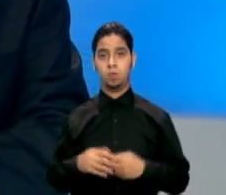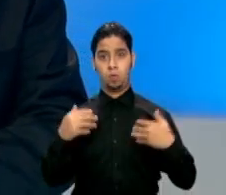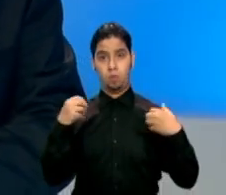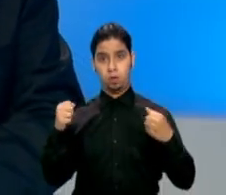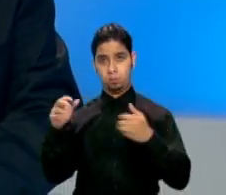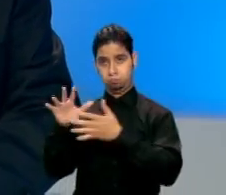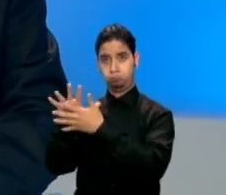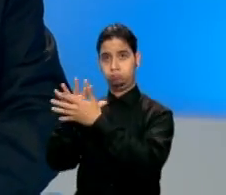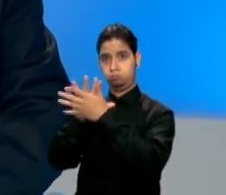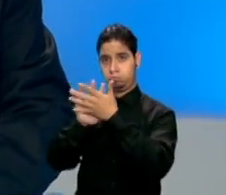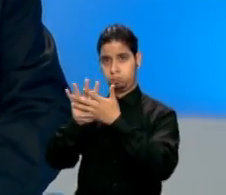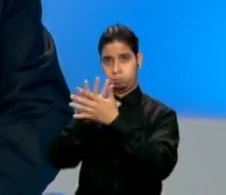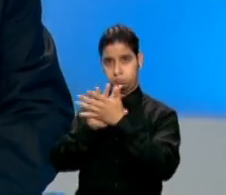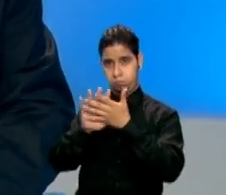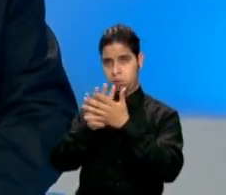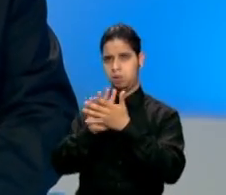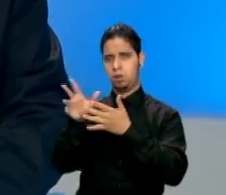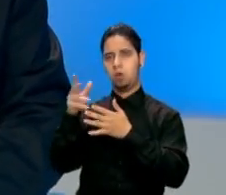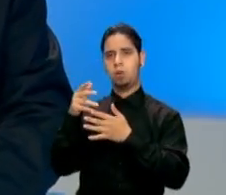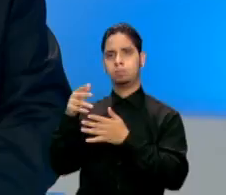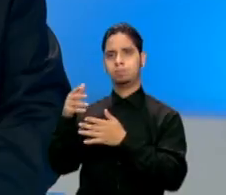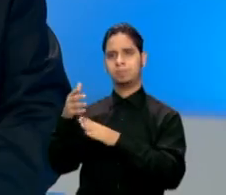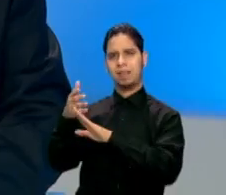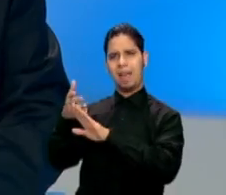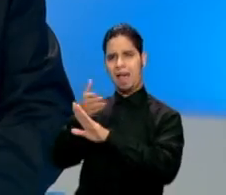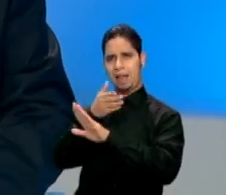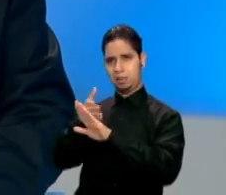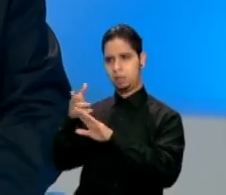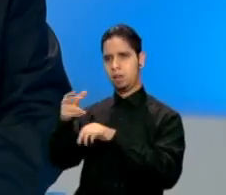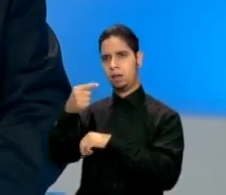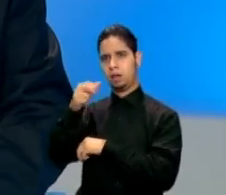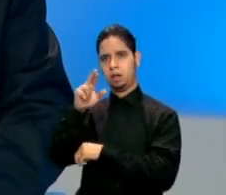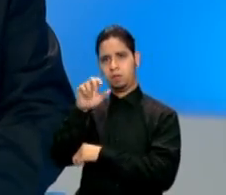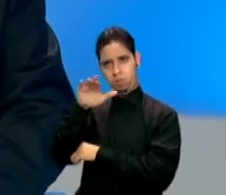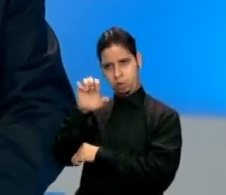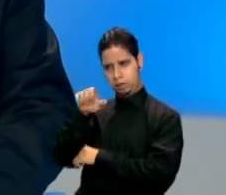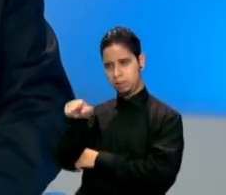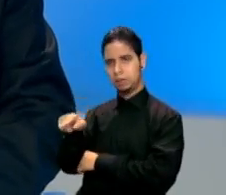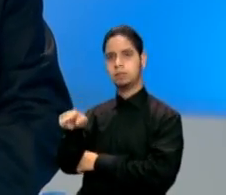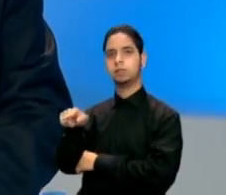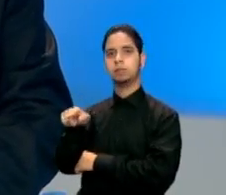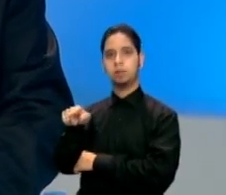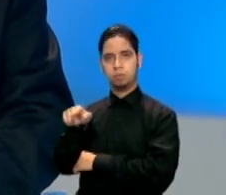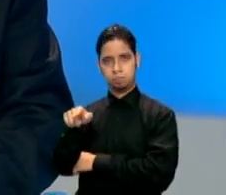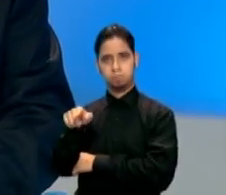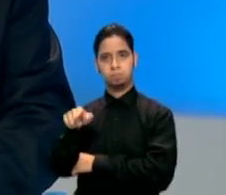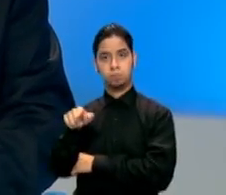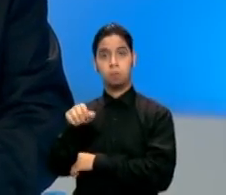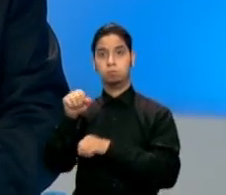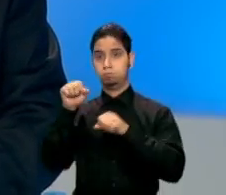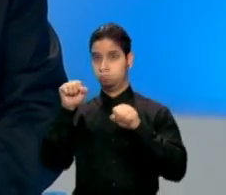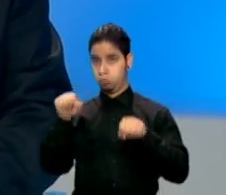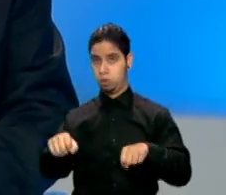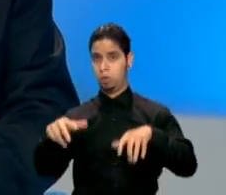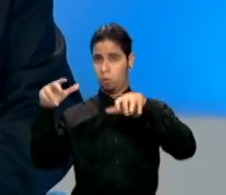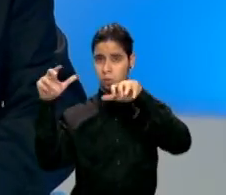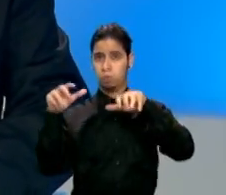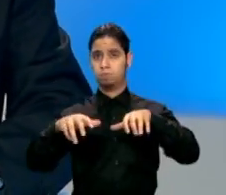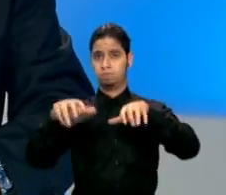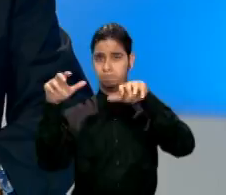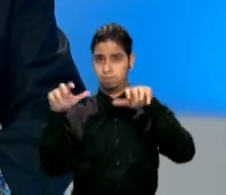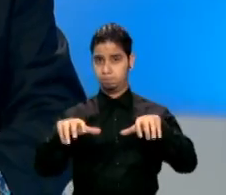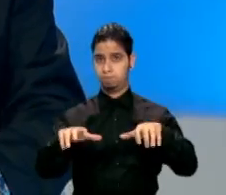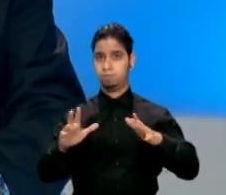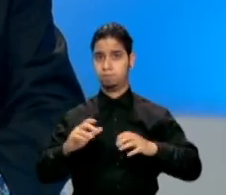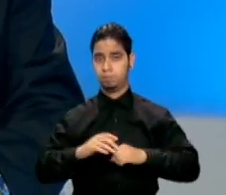onda tropical asociada a los remanentes de lo que fue la tormenta tropical Grace promete un evento significativo de lluvias. De hecho,